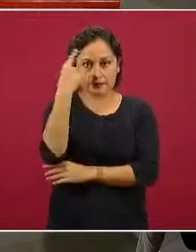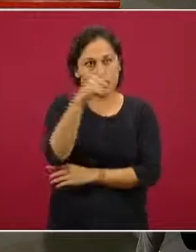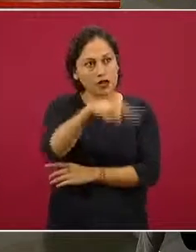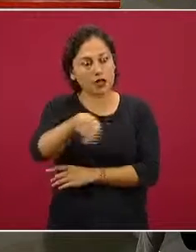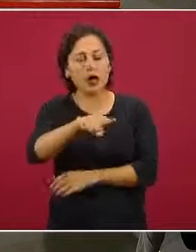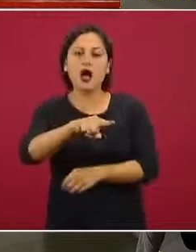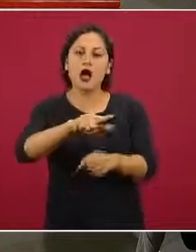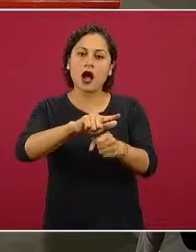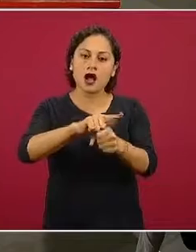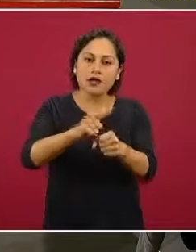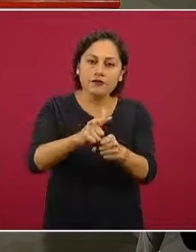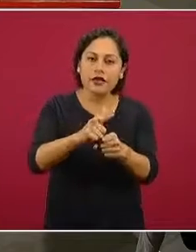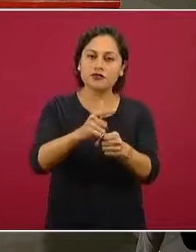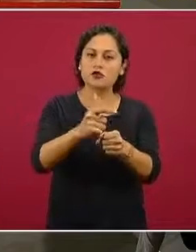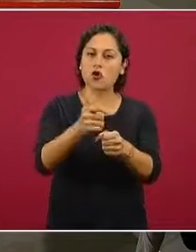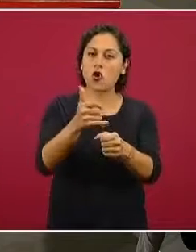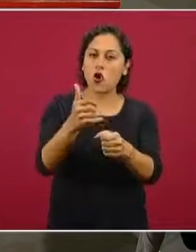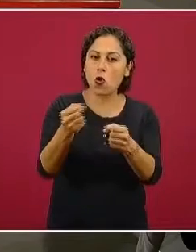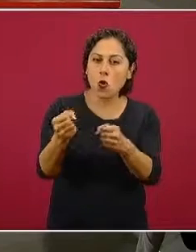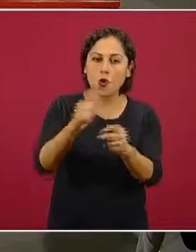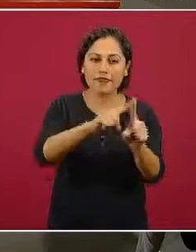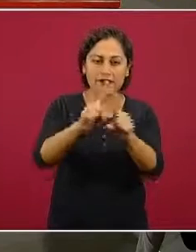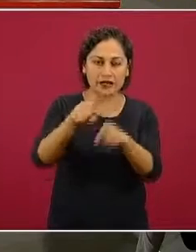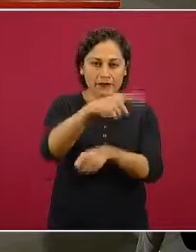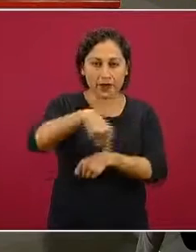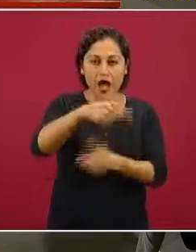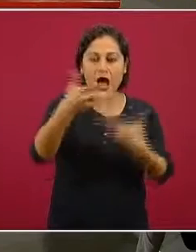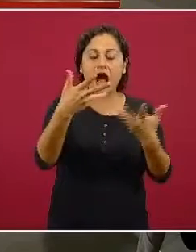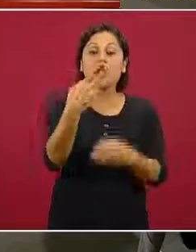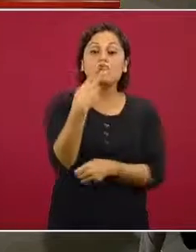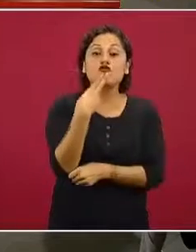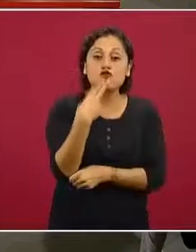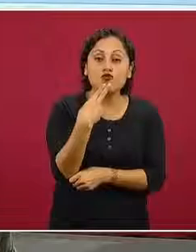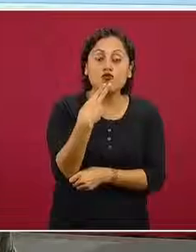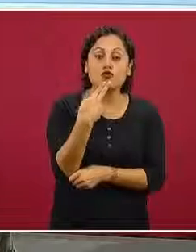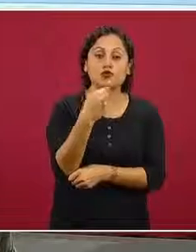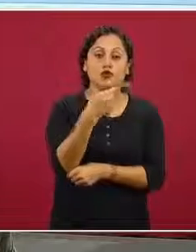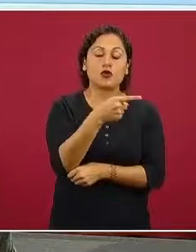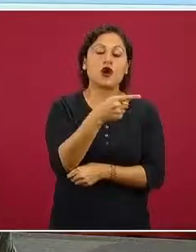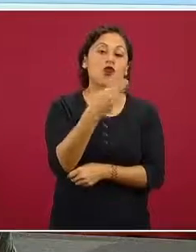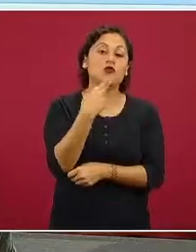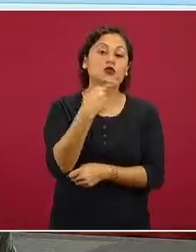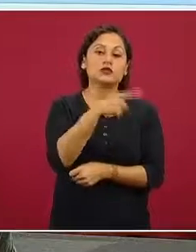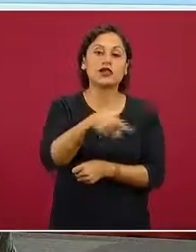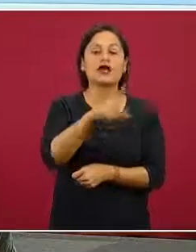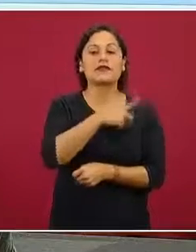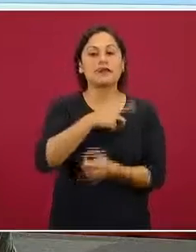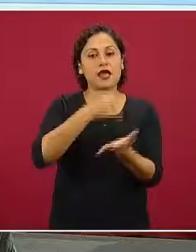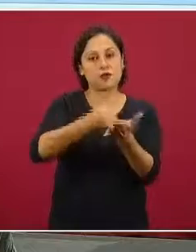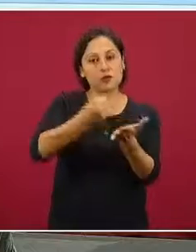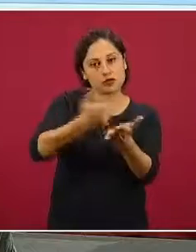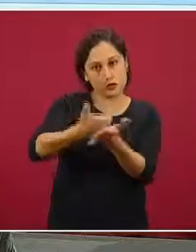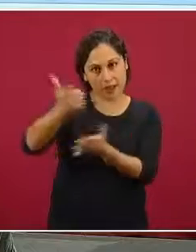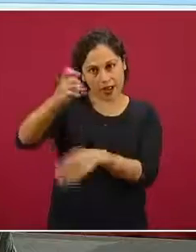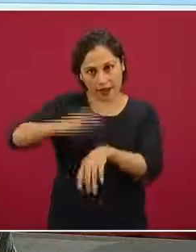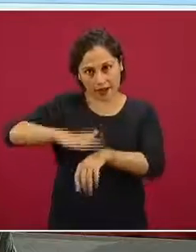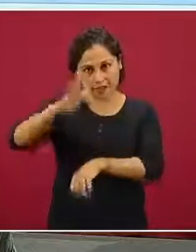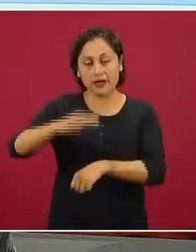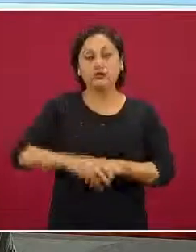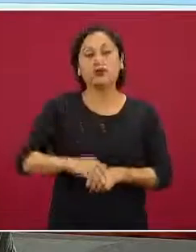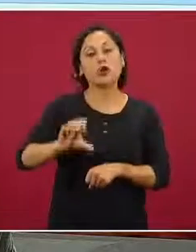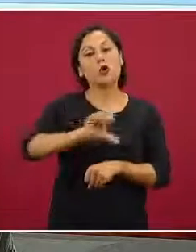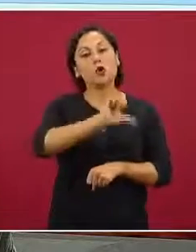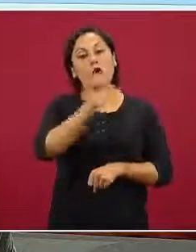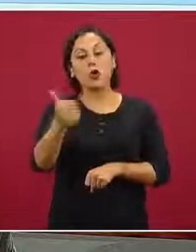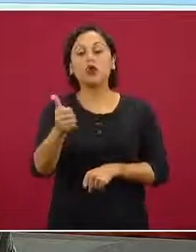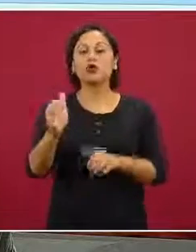incrementando. La siguiente. Ahora, de lo que les vamos a hablar hoy es de un componente de las canastas